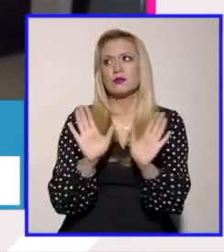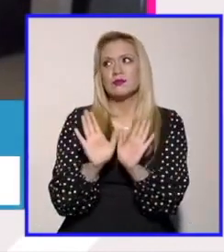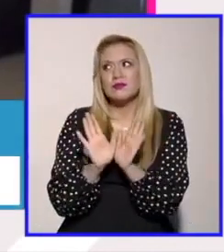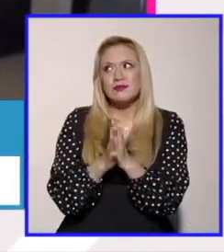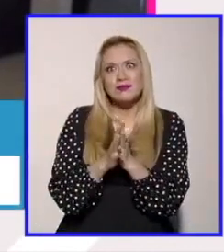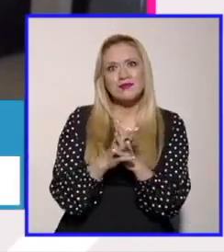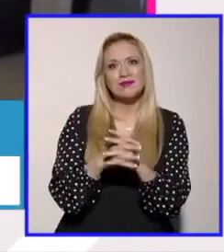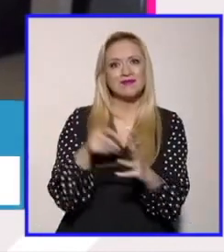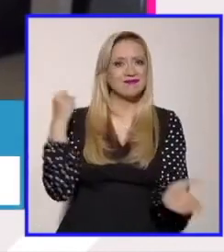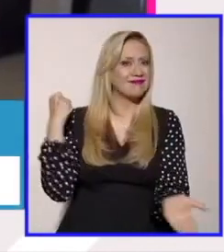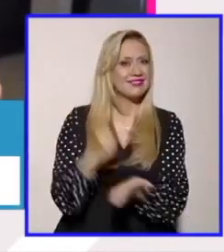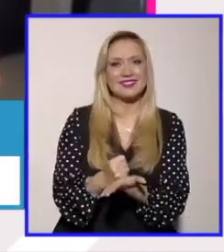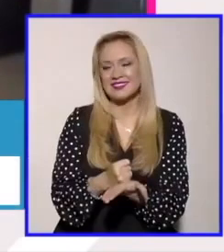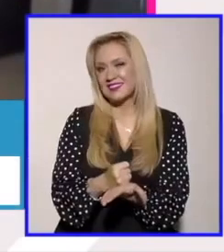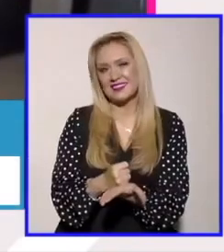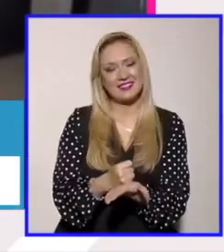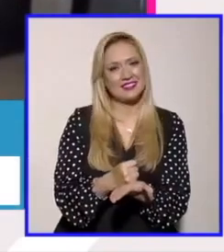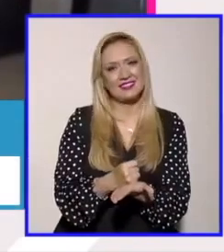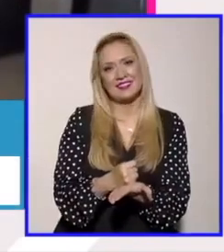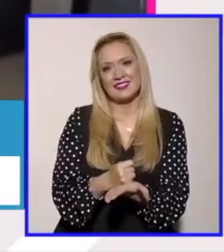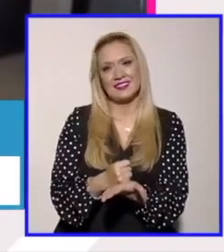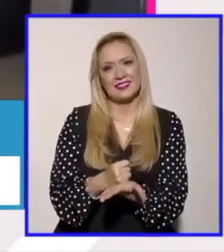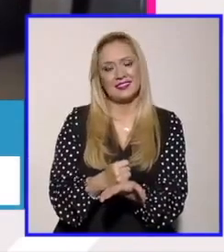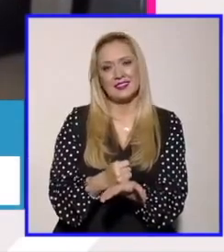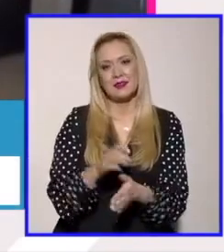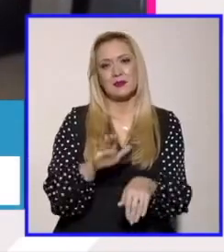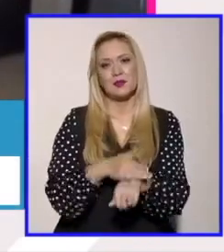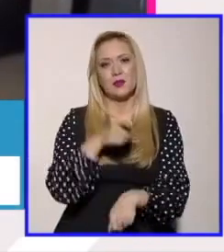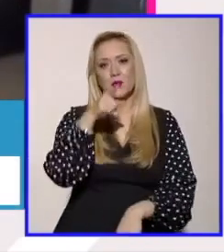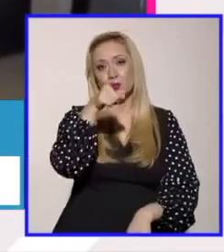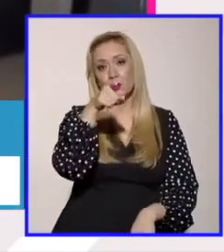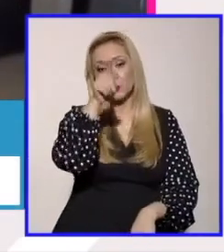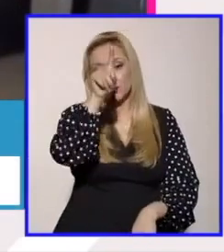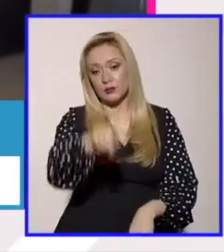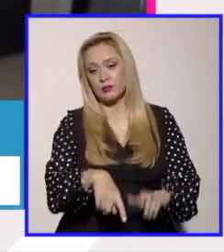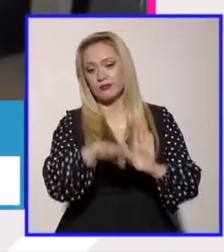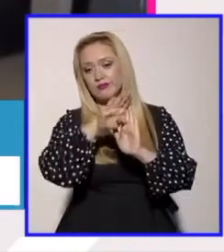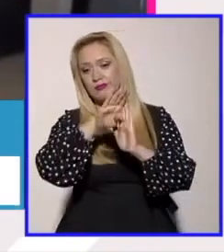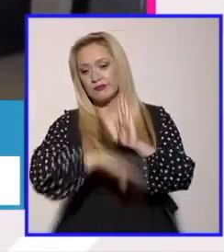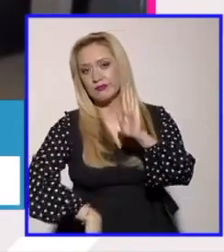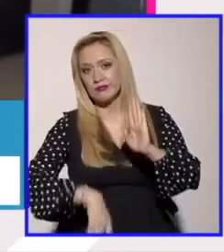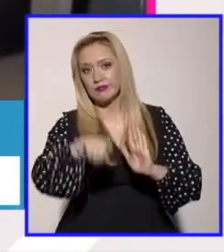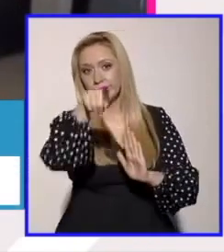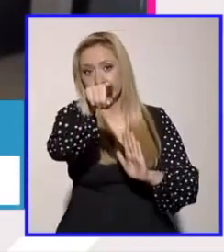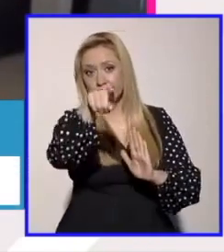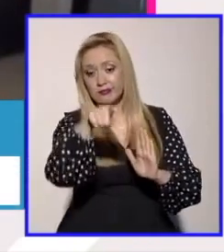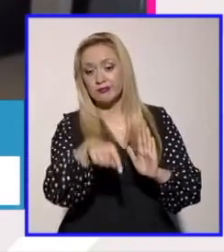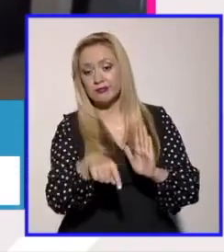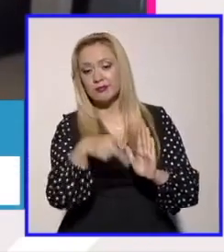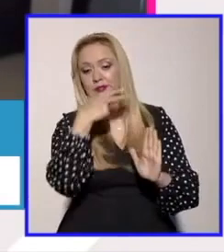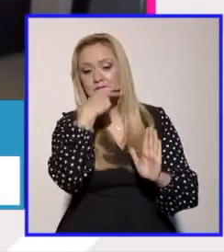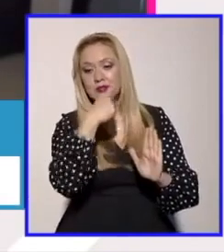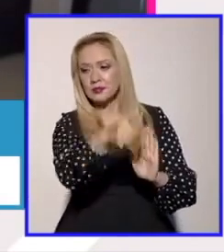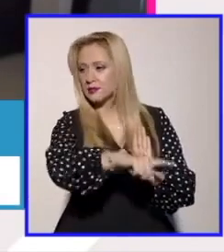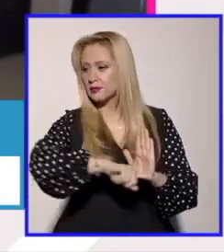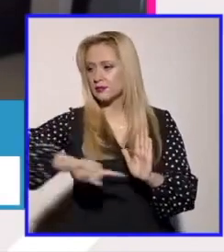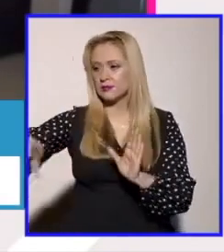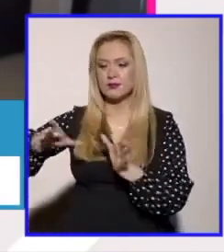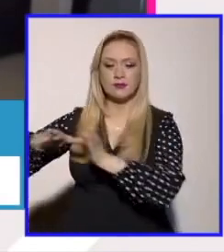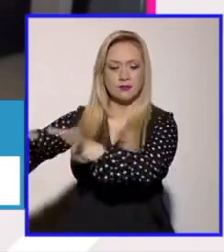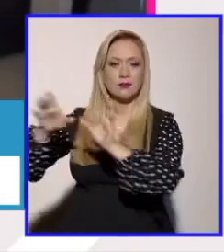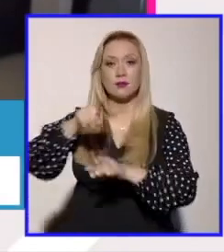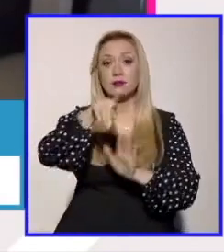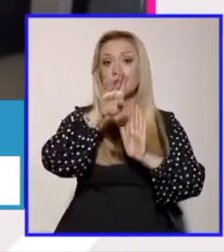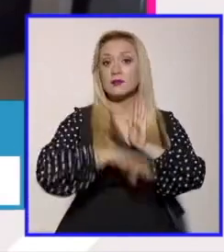impositivo ¿no? justo la alianza de que porque tú tienes ciertos genitales entonces te toca seguir estas reglas de género yo creo que ahí es donde está la batalla y pues por